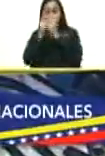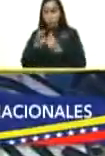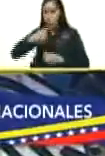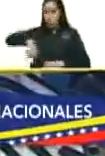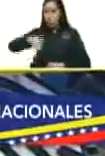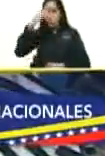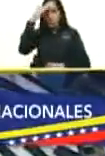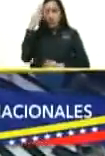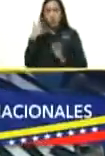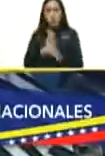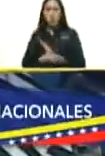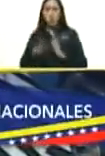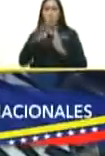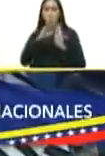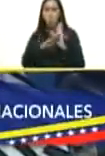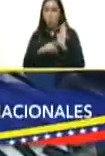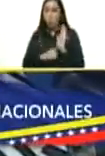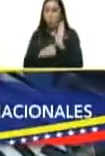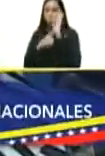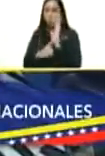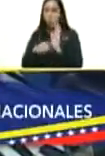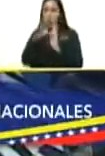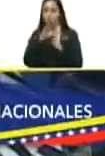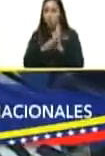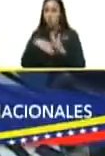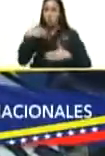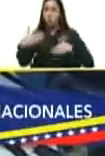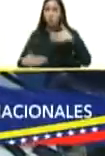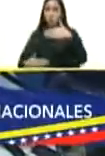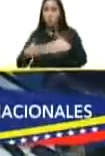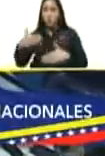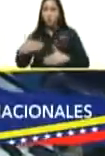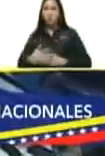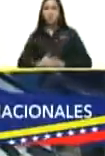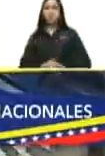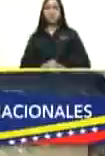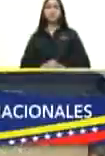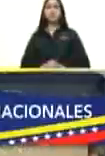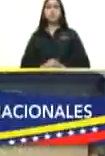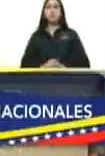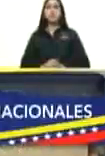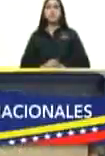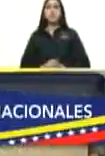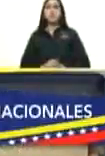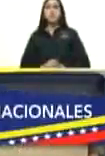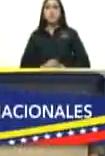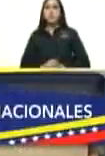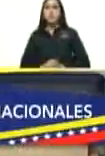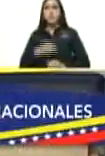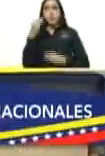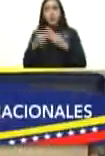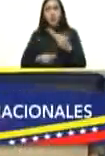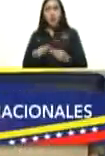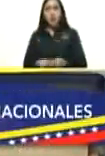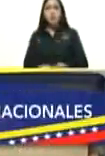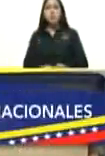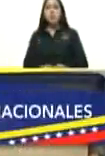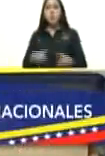saben de acuerdo a las normas constitucionales paso a paso esta es una constitución